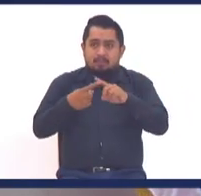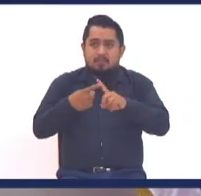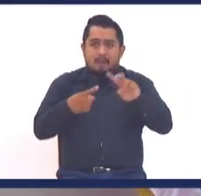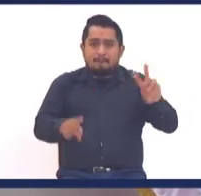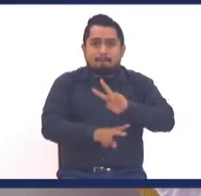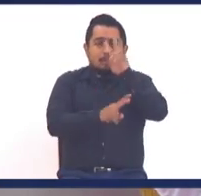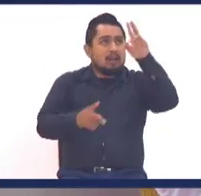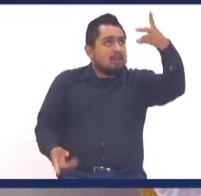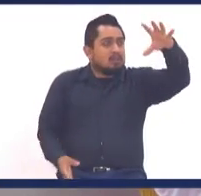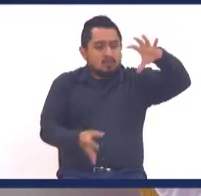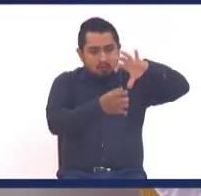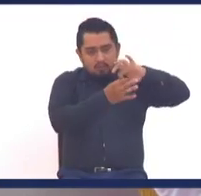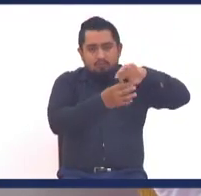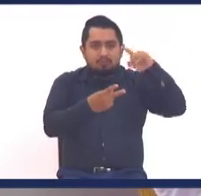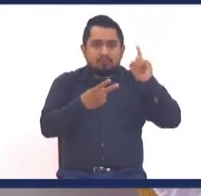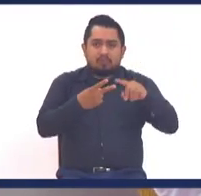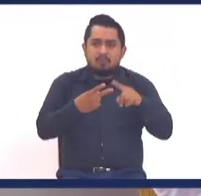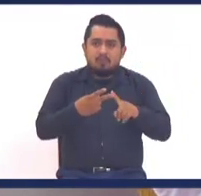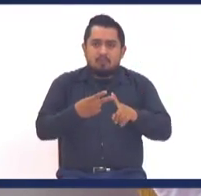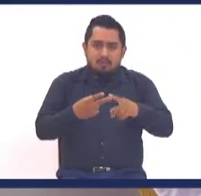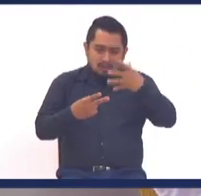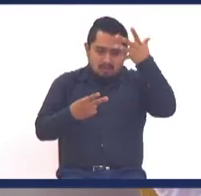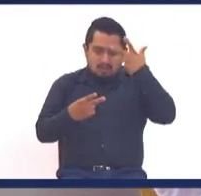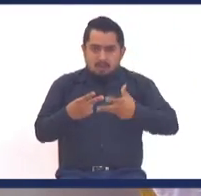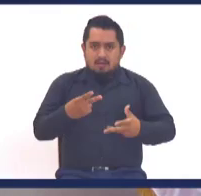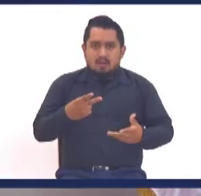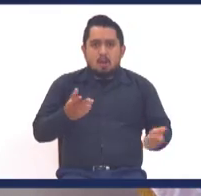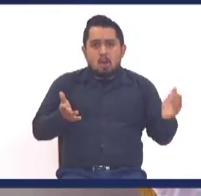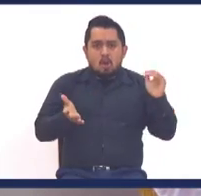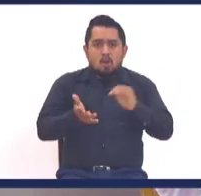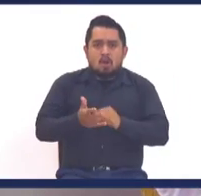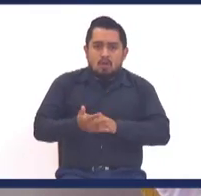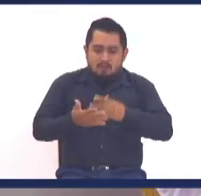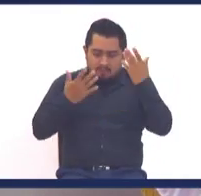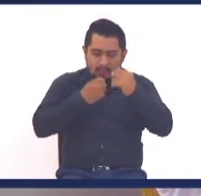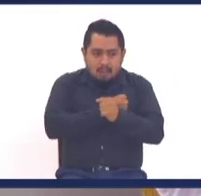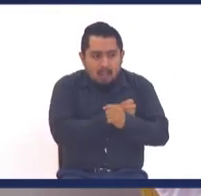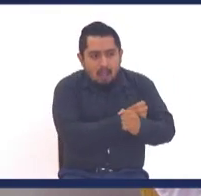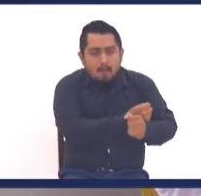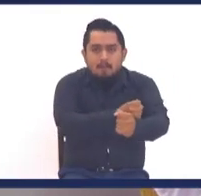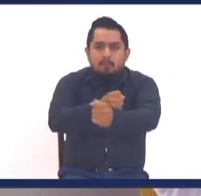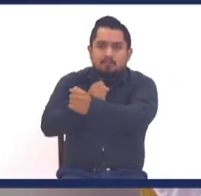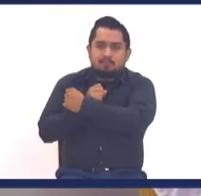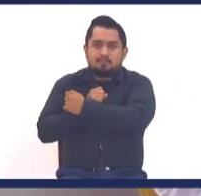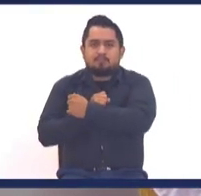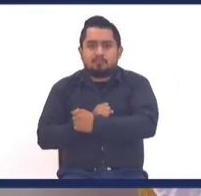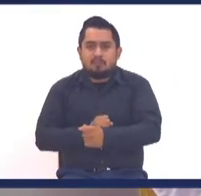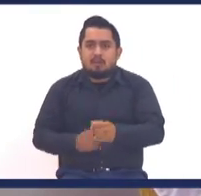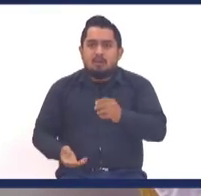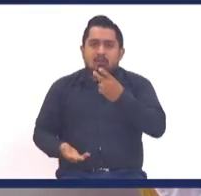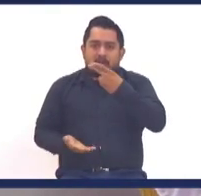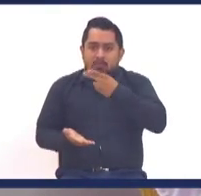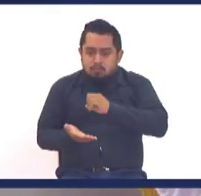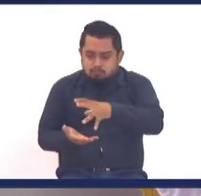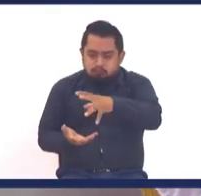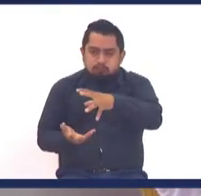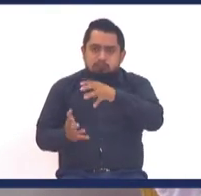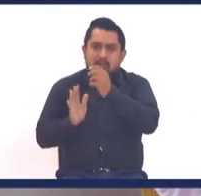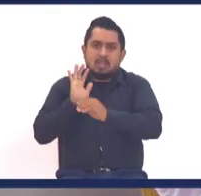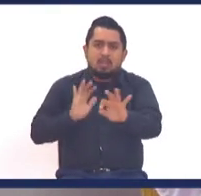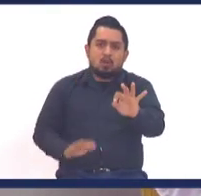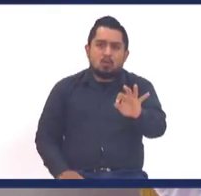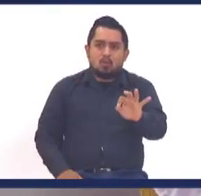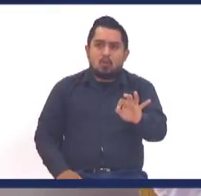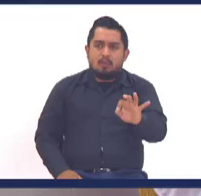des es estar en paz con Dios y en el segundo te vuelve a dar la capacidad de amar. Hechos capítulo 9. Lo tenemos todos. Dice la palabra Saulo